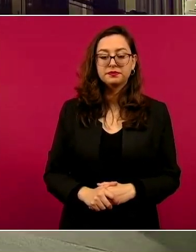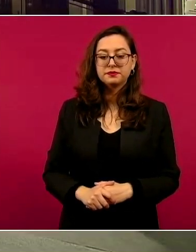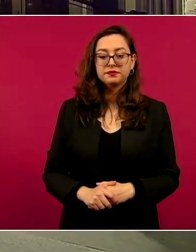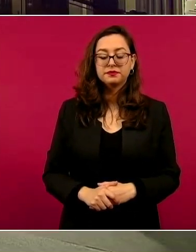último, presidente...